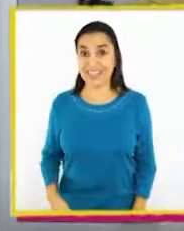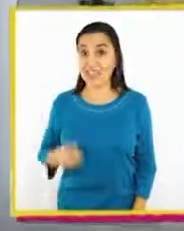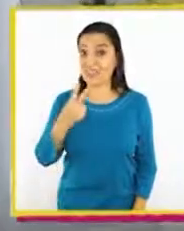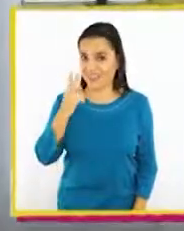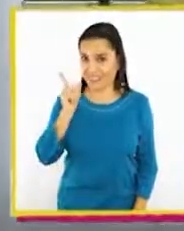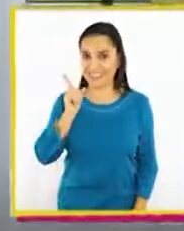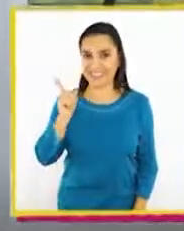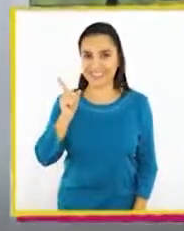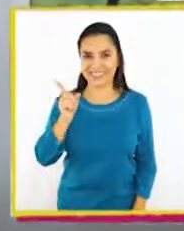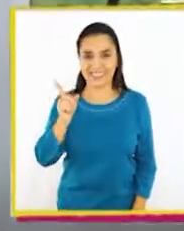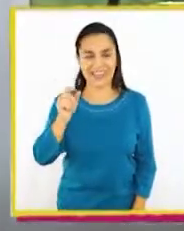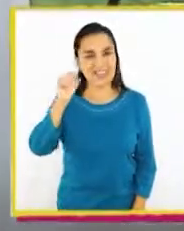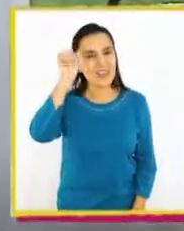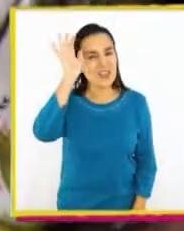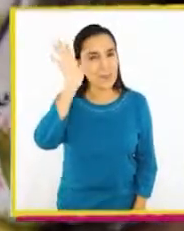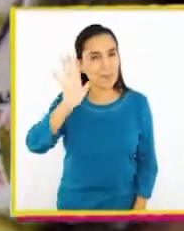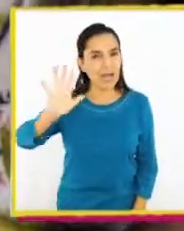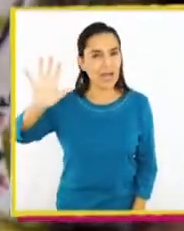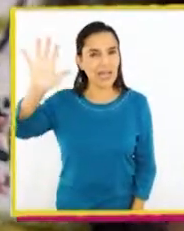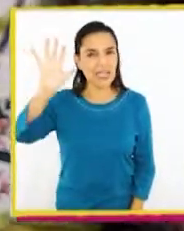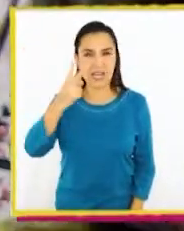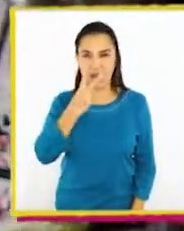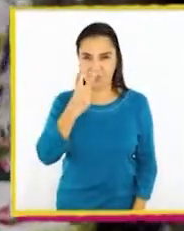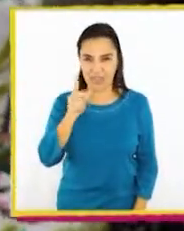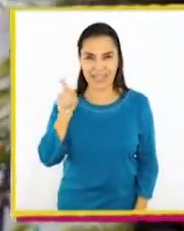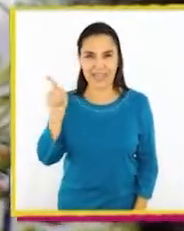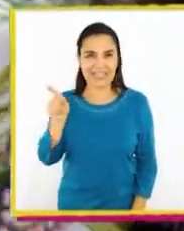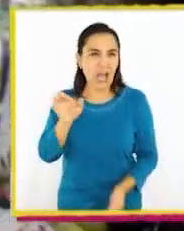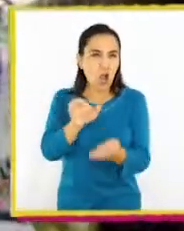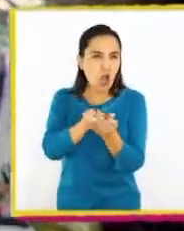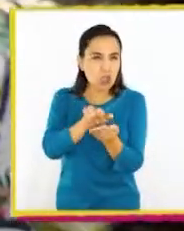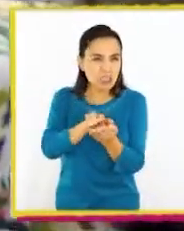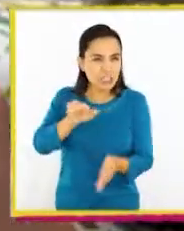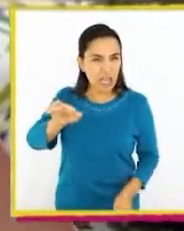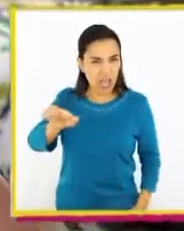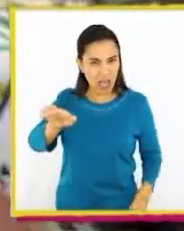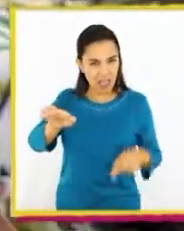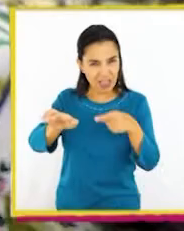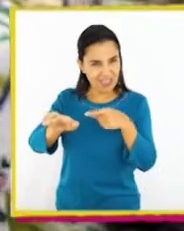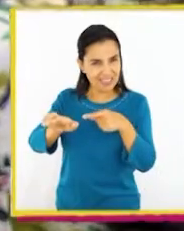Miren. ¿Qué imaginan al ver esta conchita?